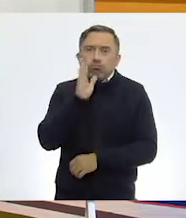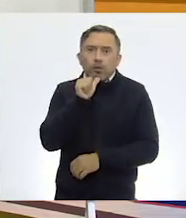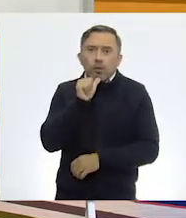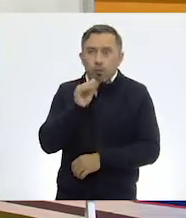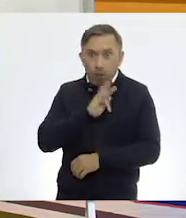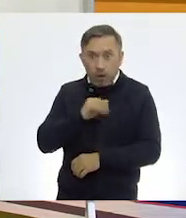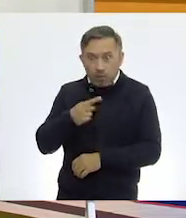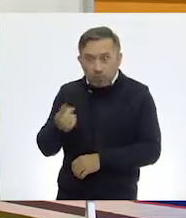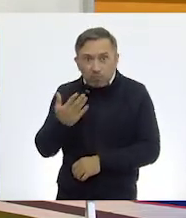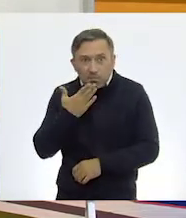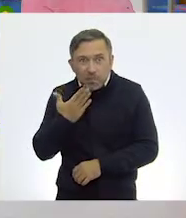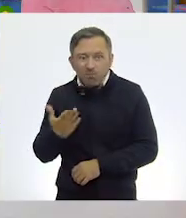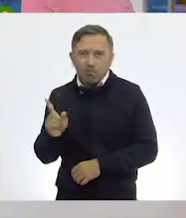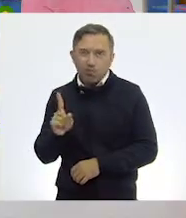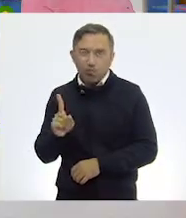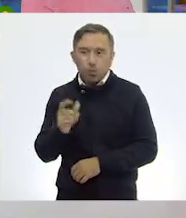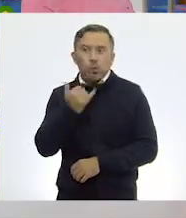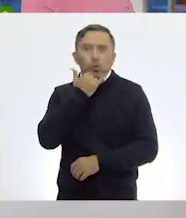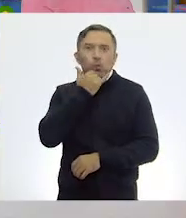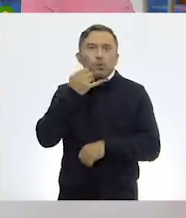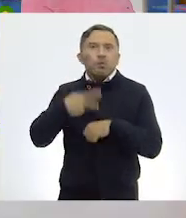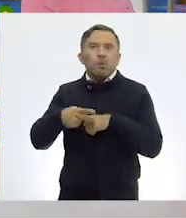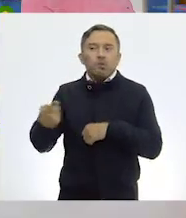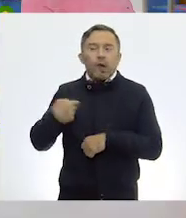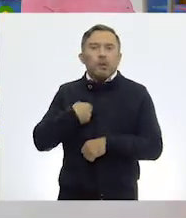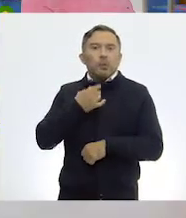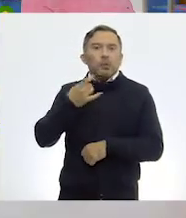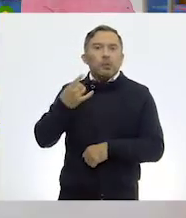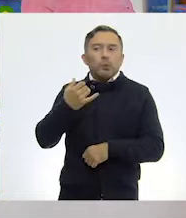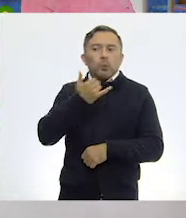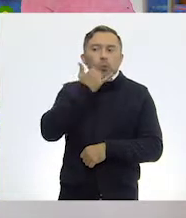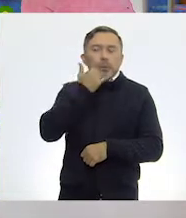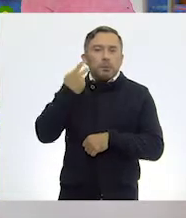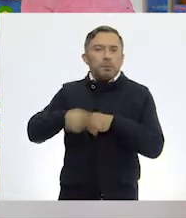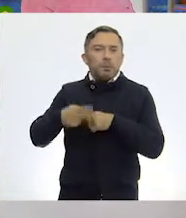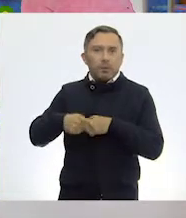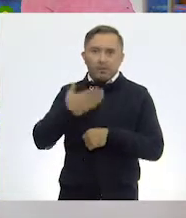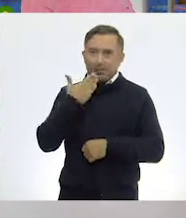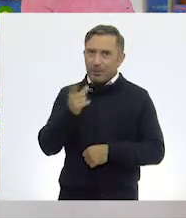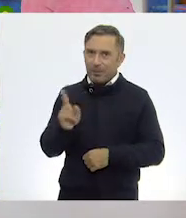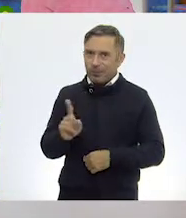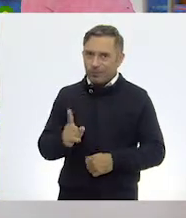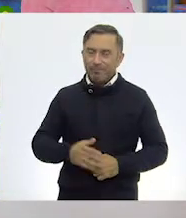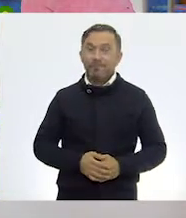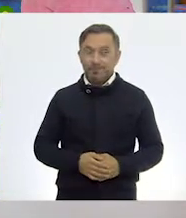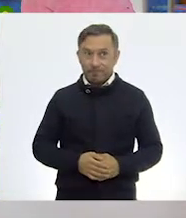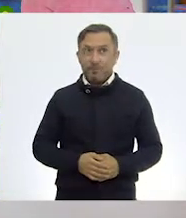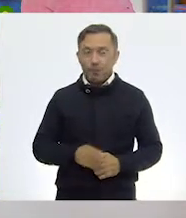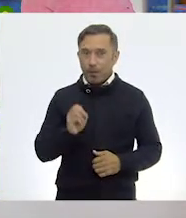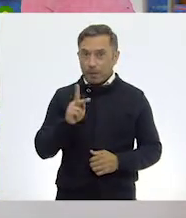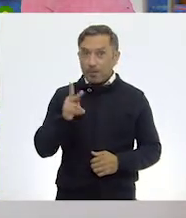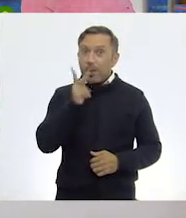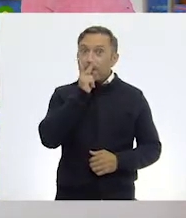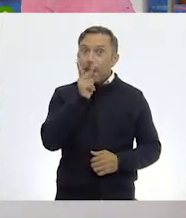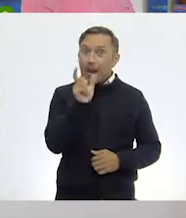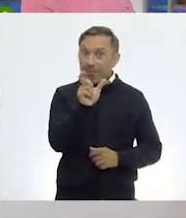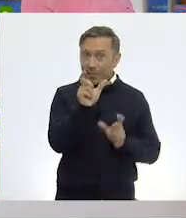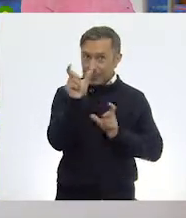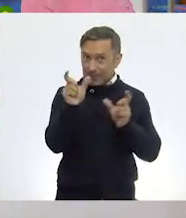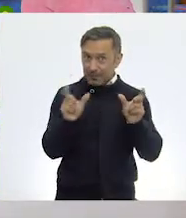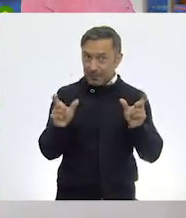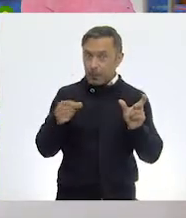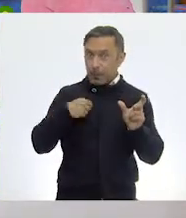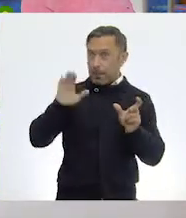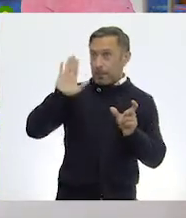nosotros? Muy bien. Voy a pegar las siguientes palabras. Observen y presten mucha atención. Y tú vas a pegar